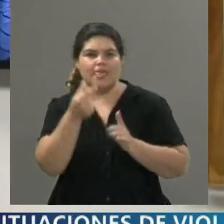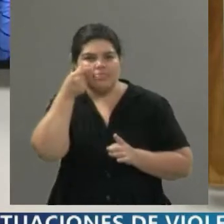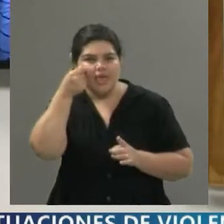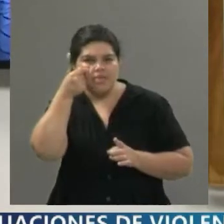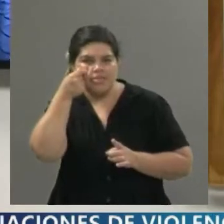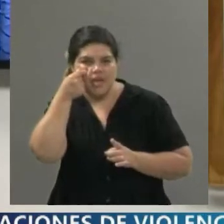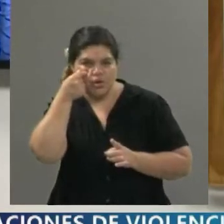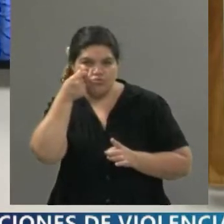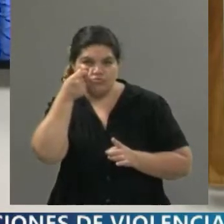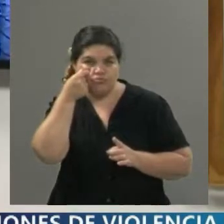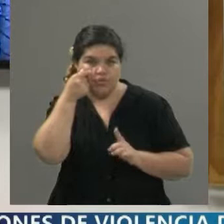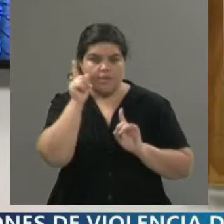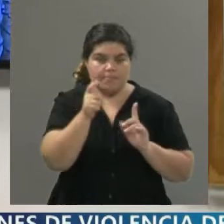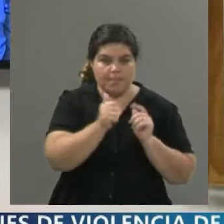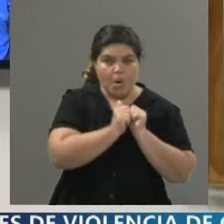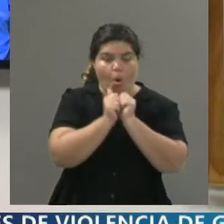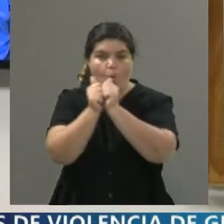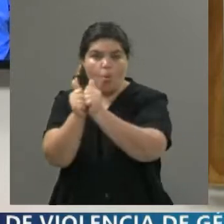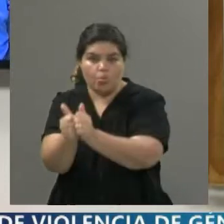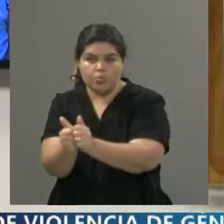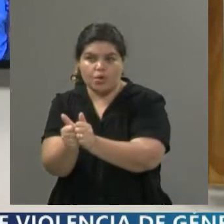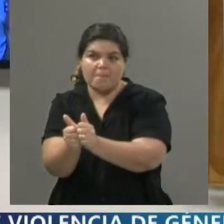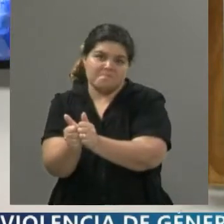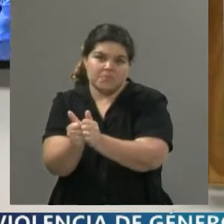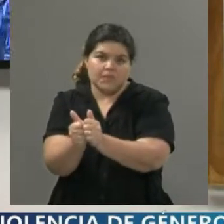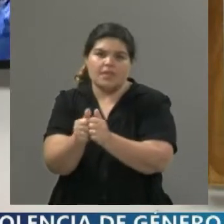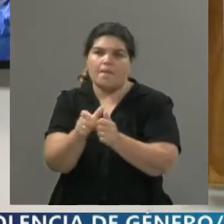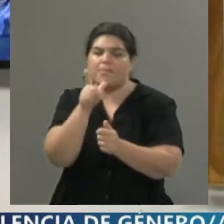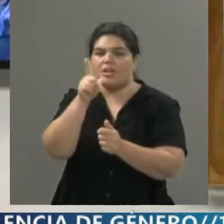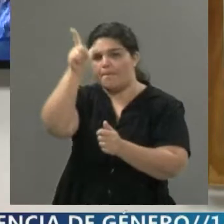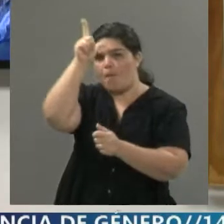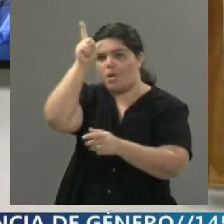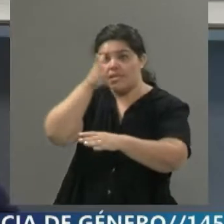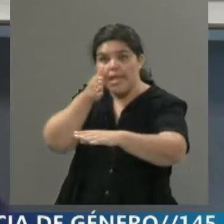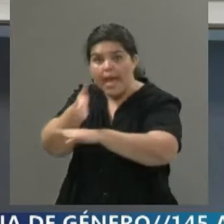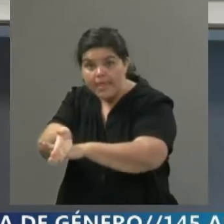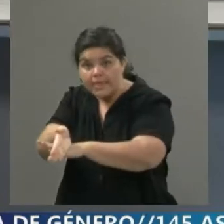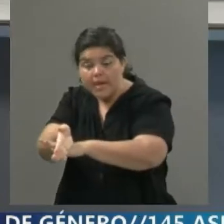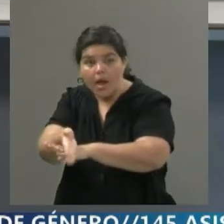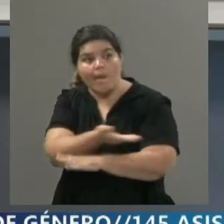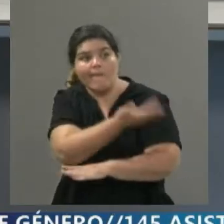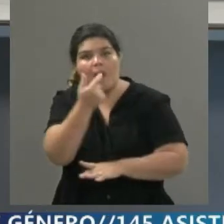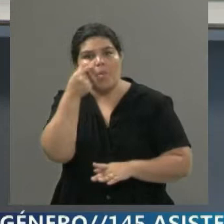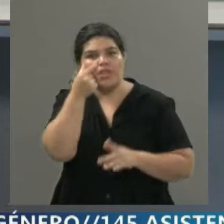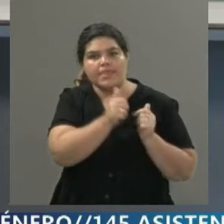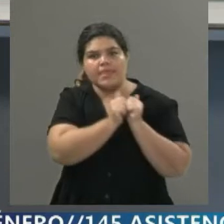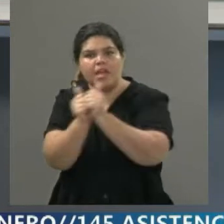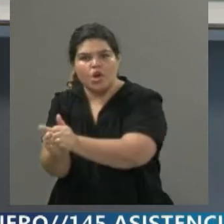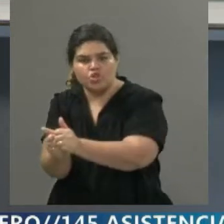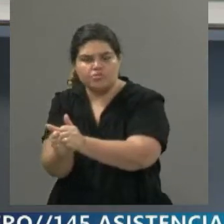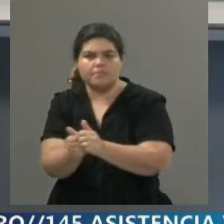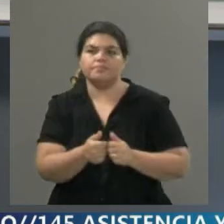una situación, por ejemplo, una requisa. Me pasó alguna vez, me pasó alguna vez que,